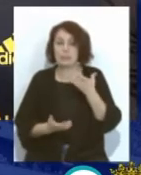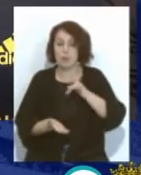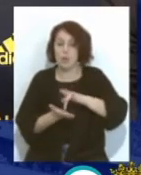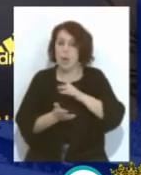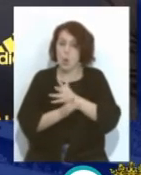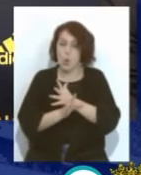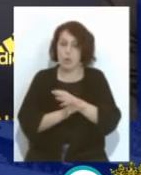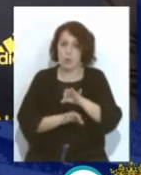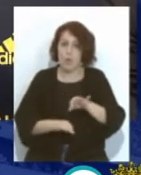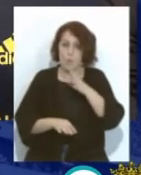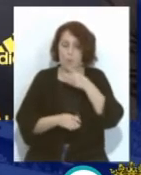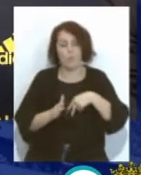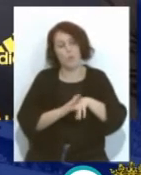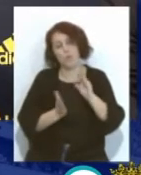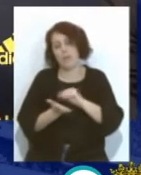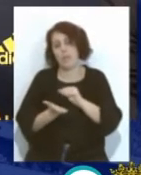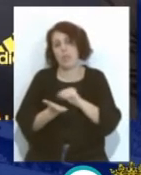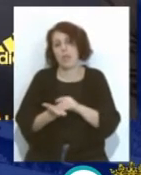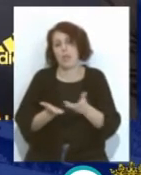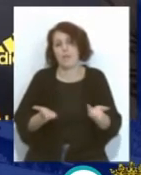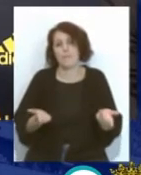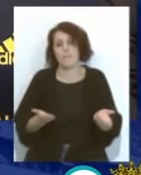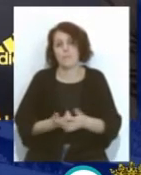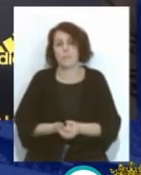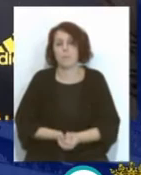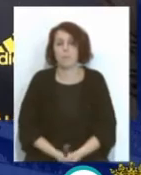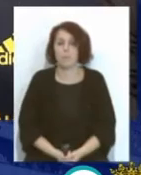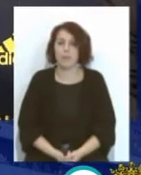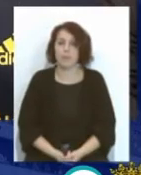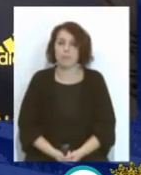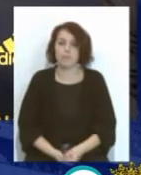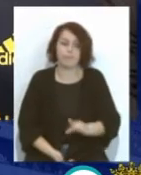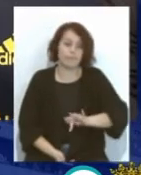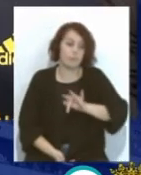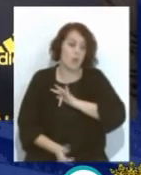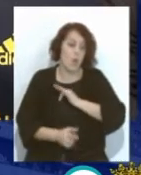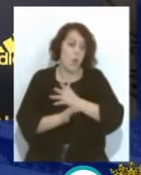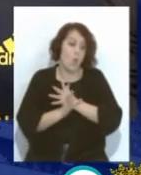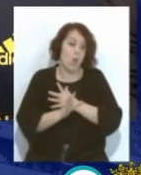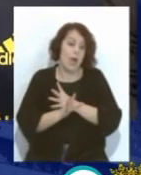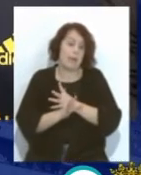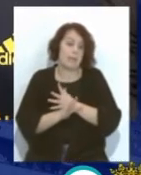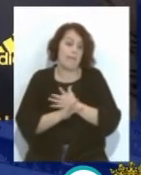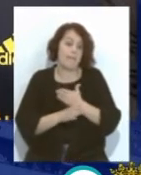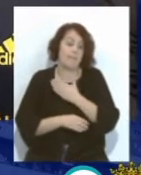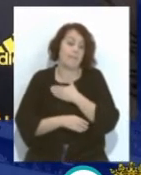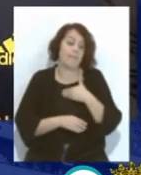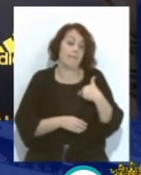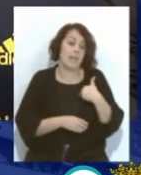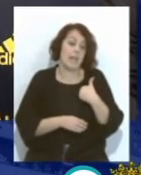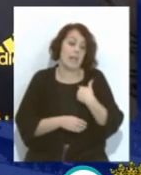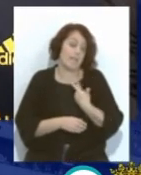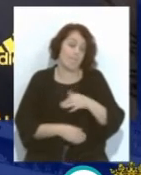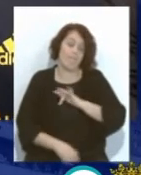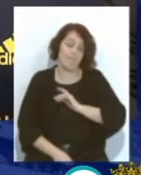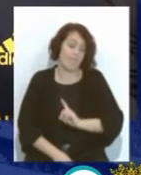fútbol Hay muchas veces Porque Por lo que sea Te toca No jugar tanto Como tú Quieres